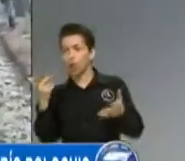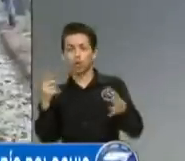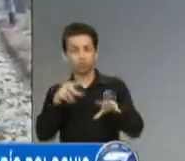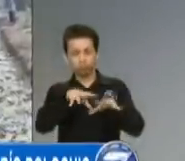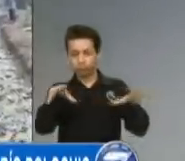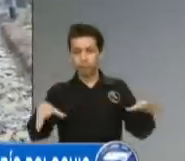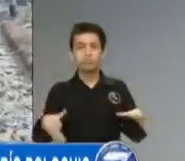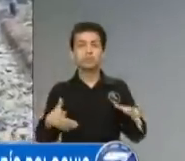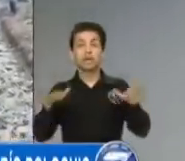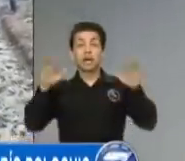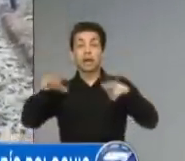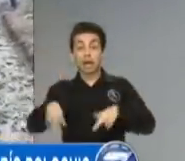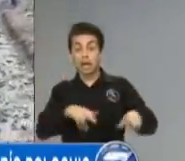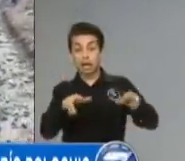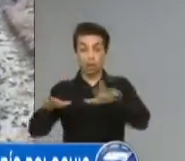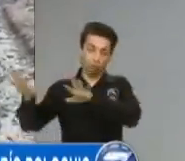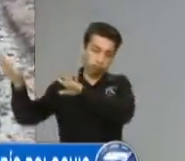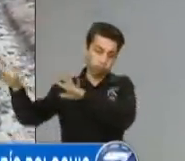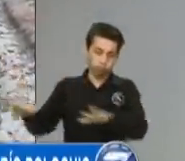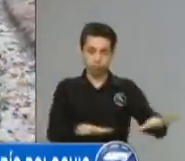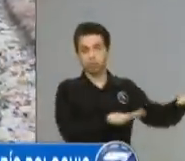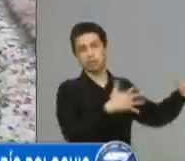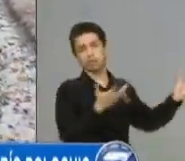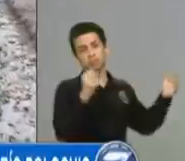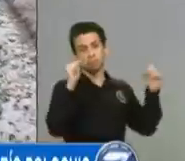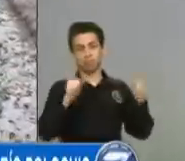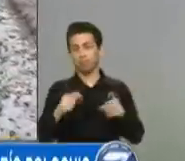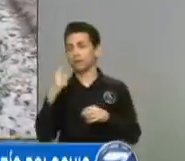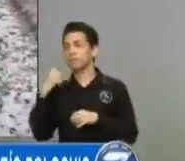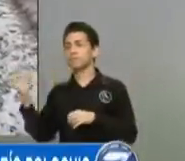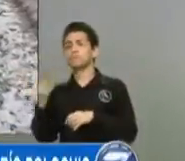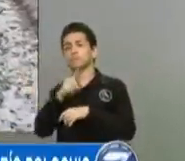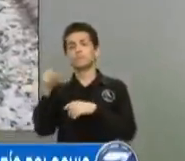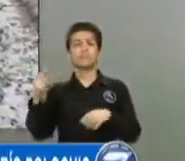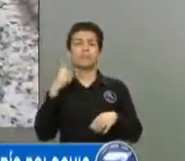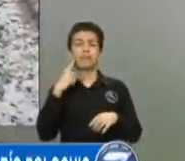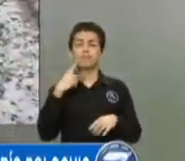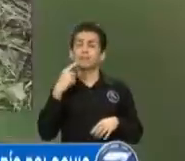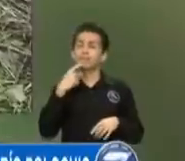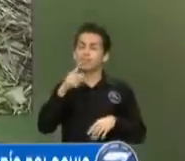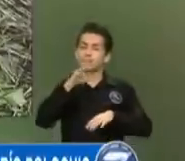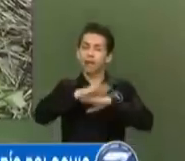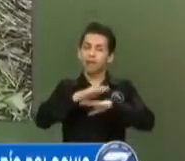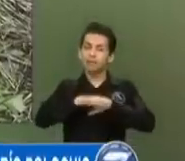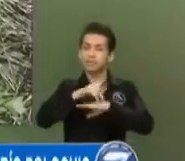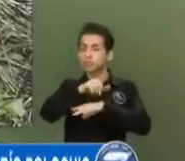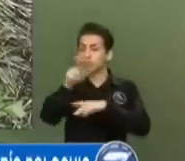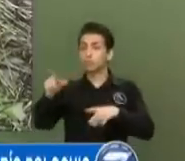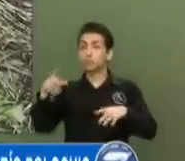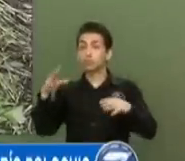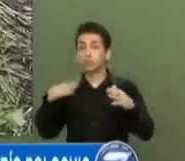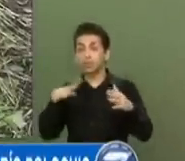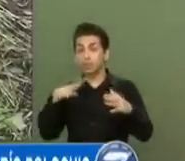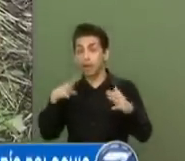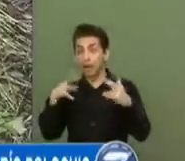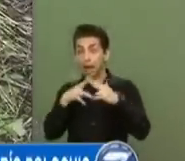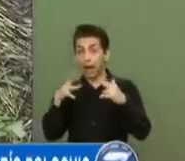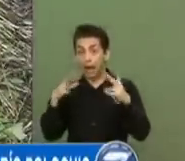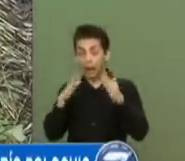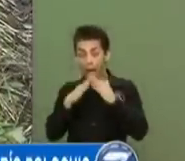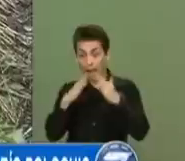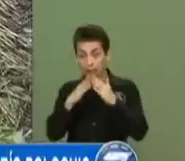por el río Polochic. Sin embargo, las autoridades comunitarias hacen un llamado a las familias que tienen sus viviendas en las riberas del río,